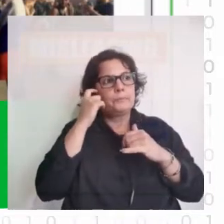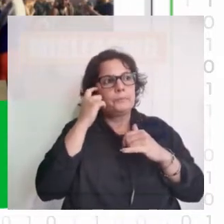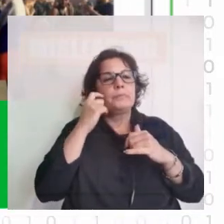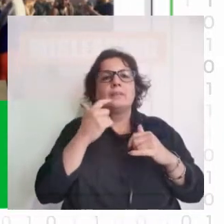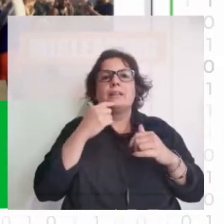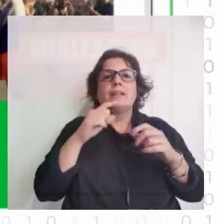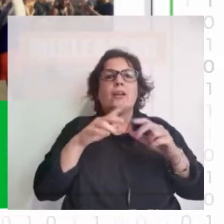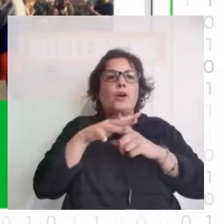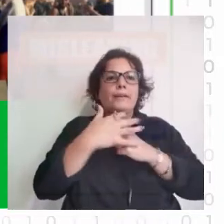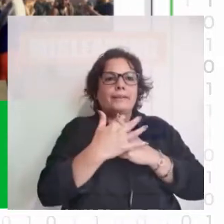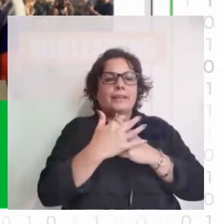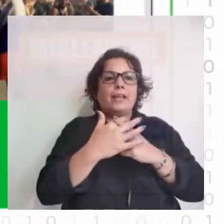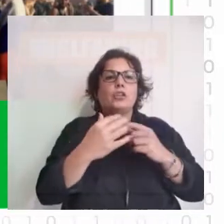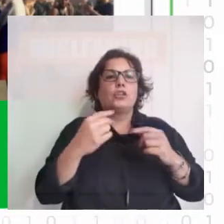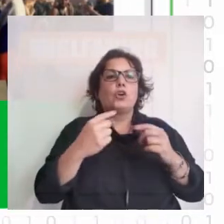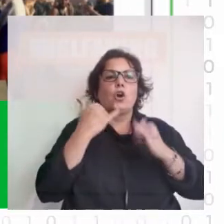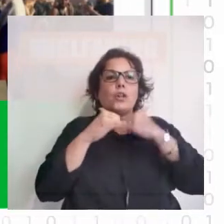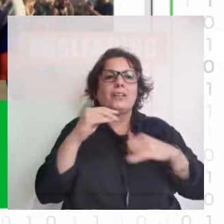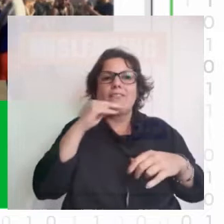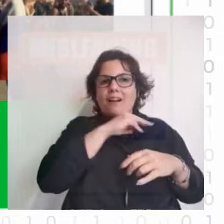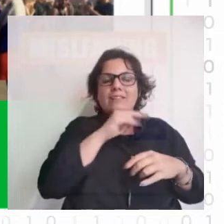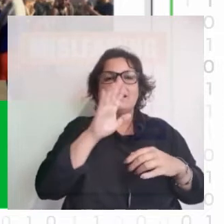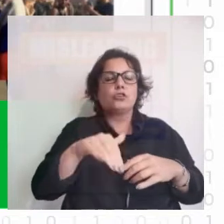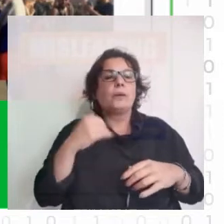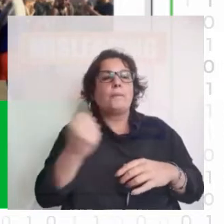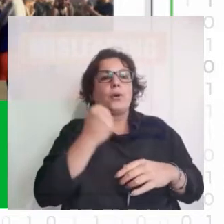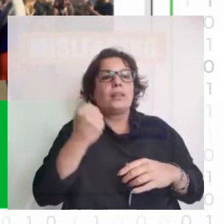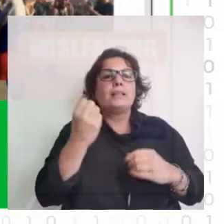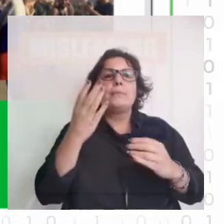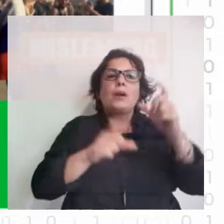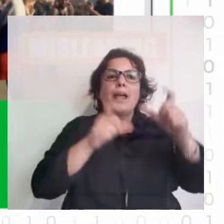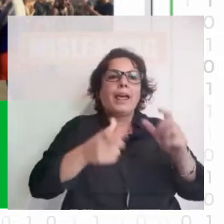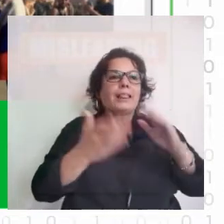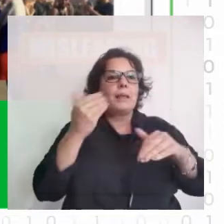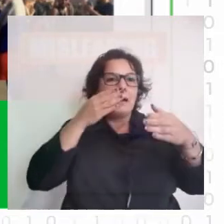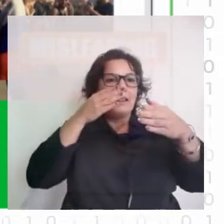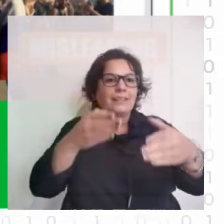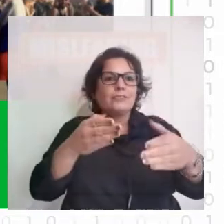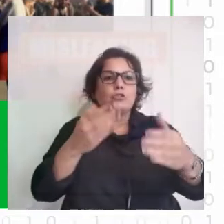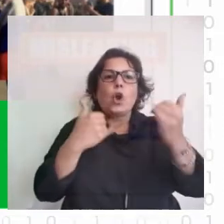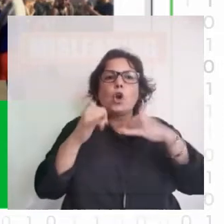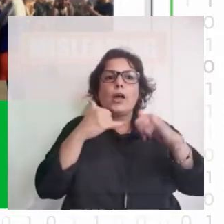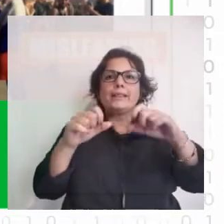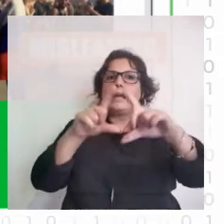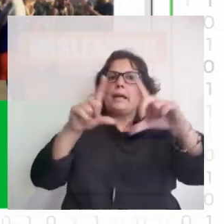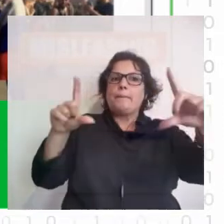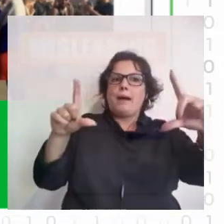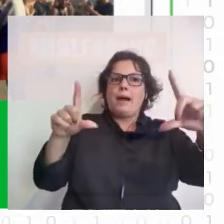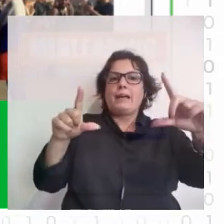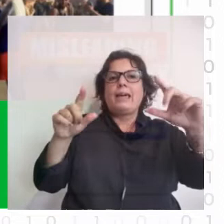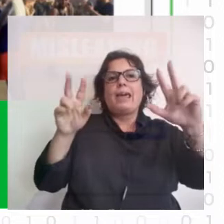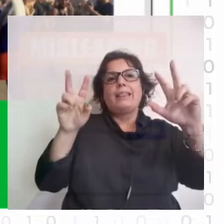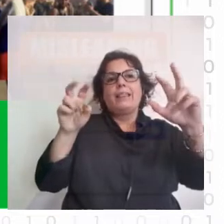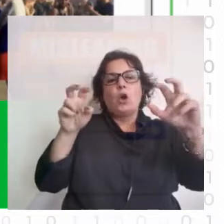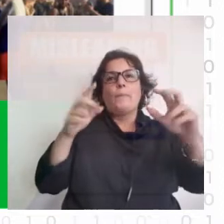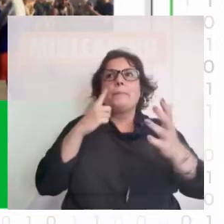fake news son un asunto de gran importancia porque la gente le presta más atención a las noticias que tiene una imagen entre comillas probatoria.